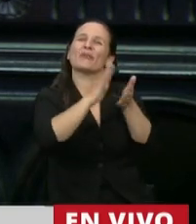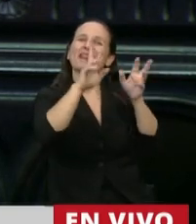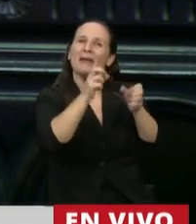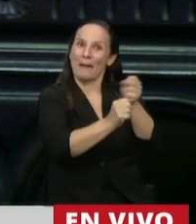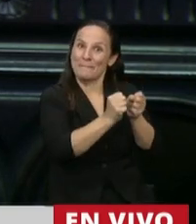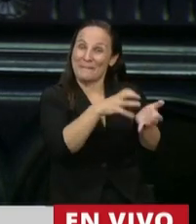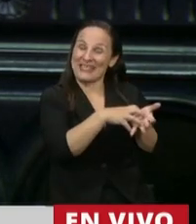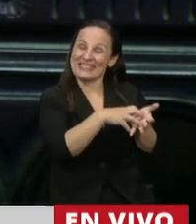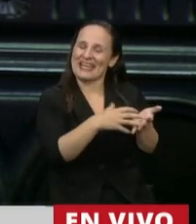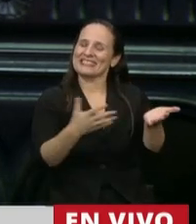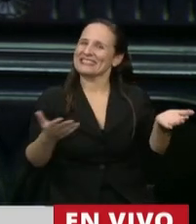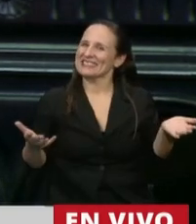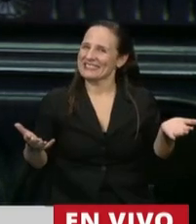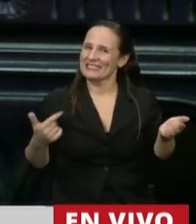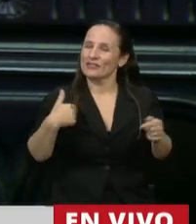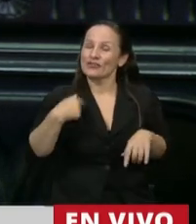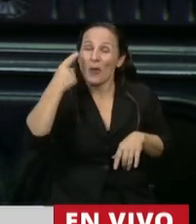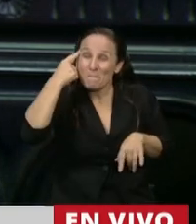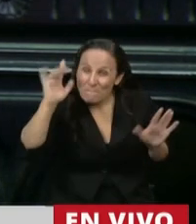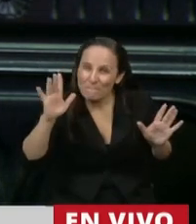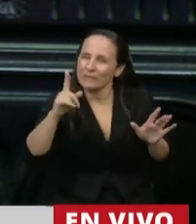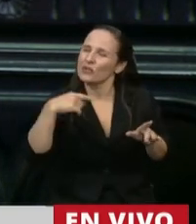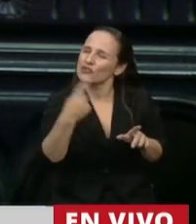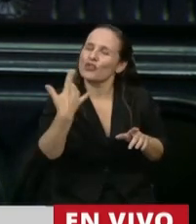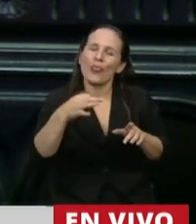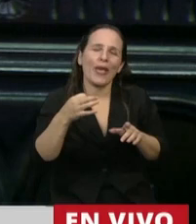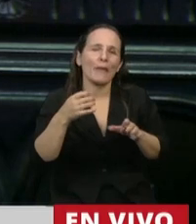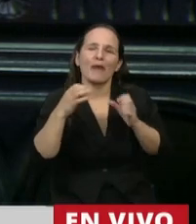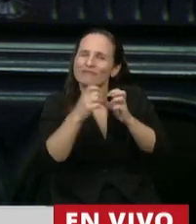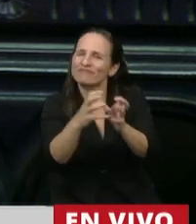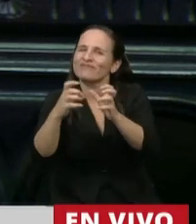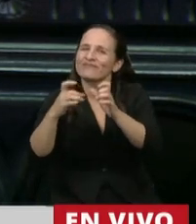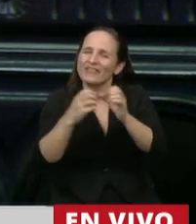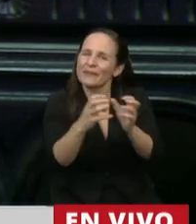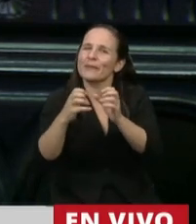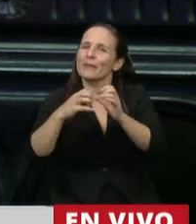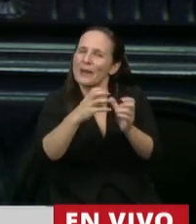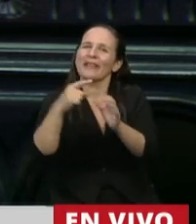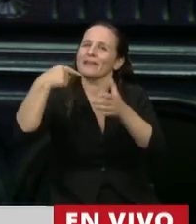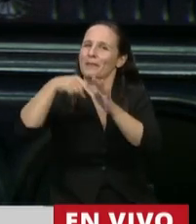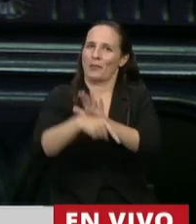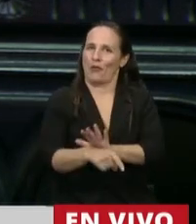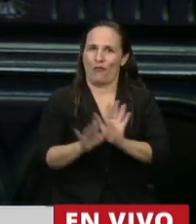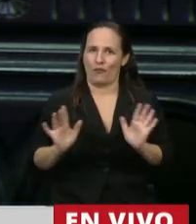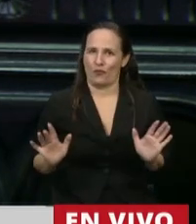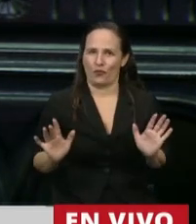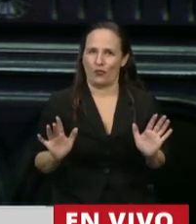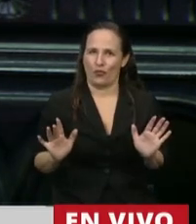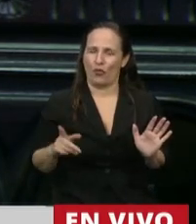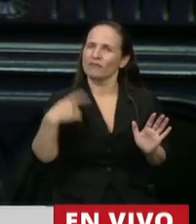creo que nos debemos dar un debate muy profundo en ese sentido y tenemos que pensar cuáles son los alcances